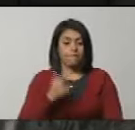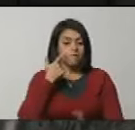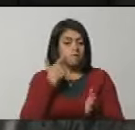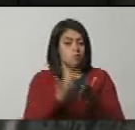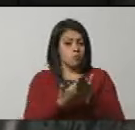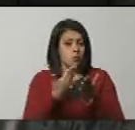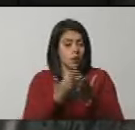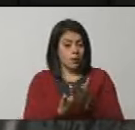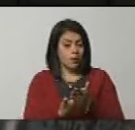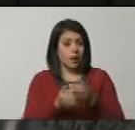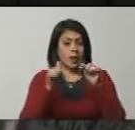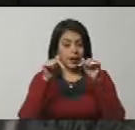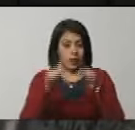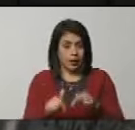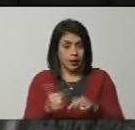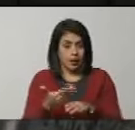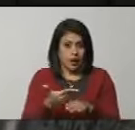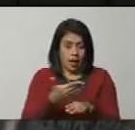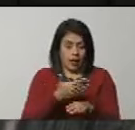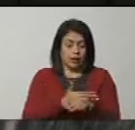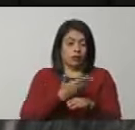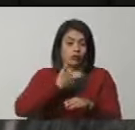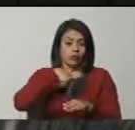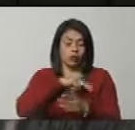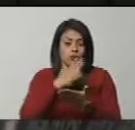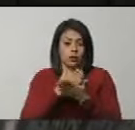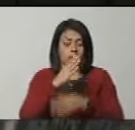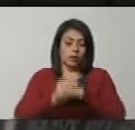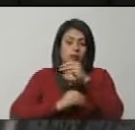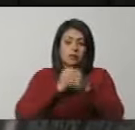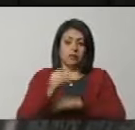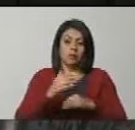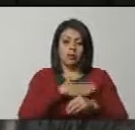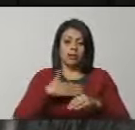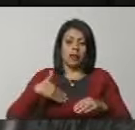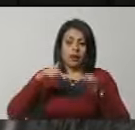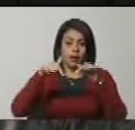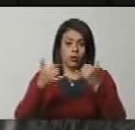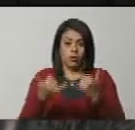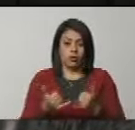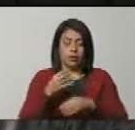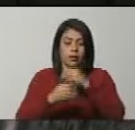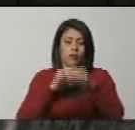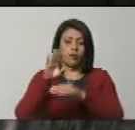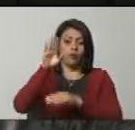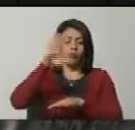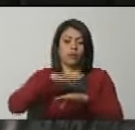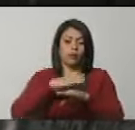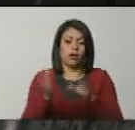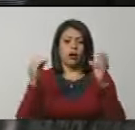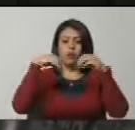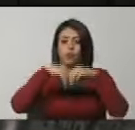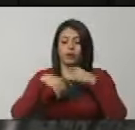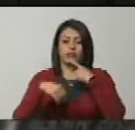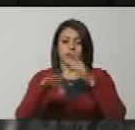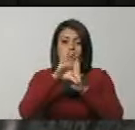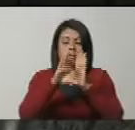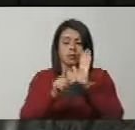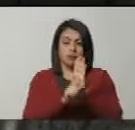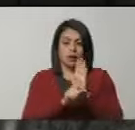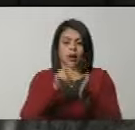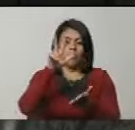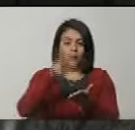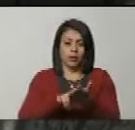constancia que es previa, y que nosotros siempre hicimos esta ley en este momento, cuando se lea a futuro, en base a lo que era la Constitución,